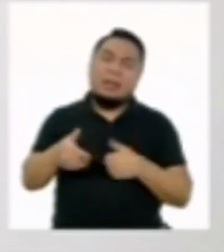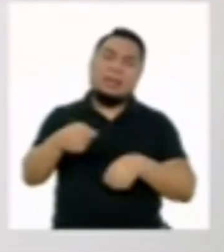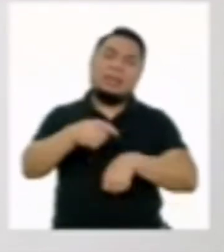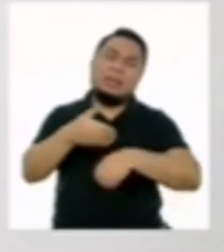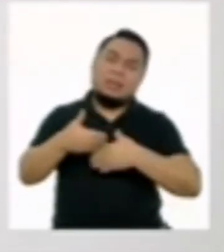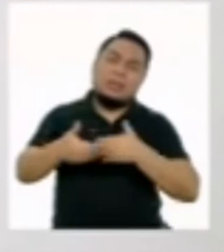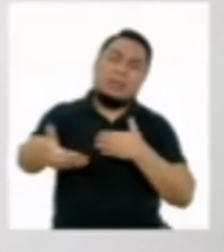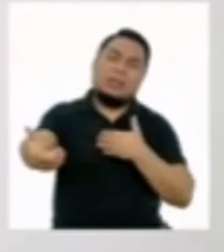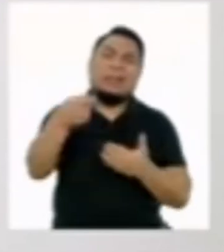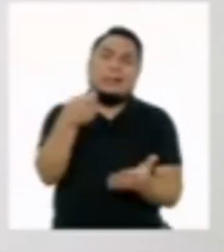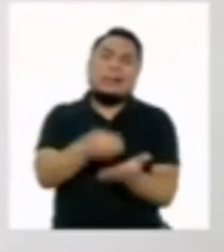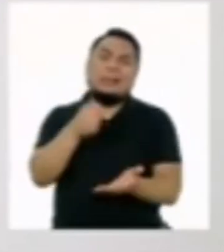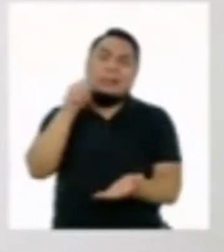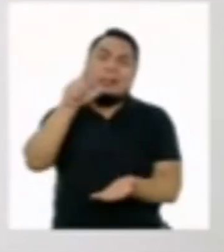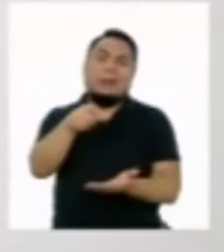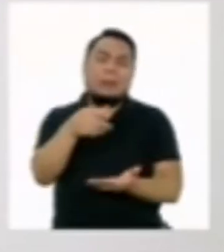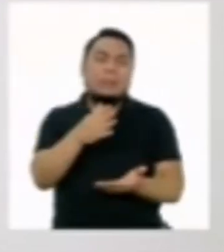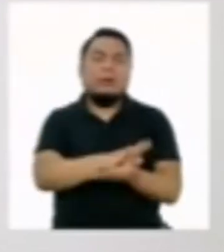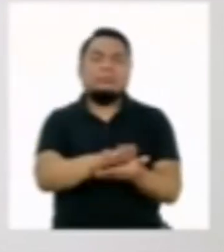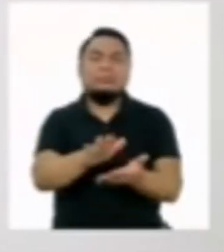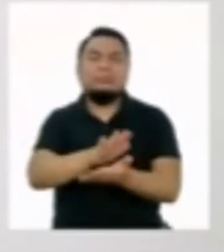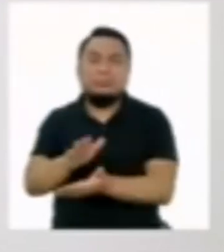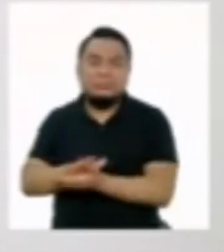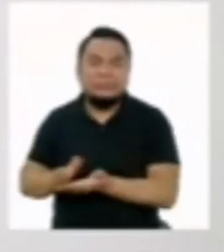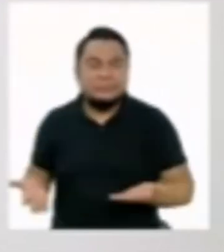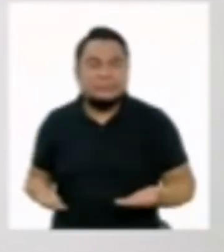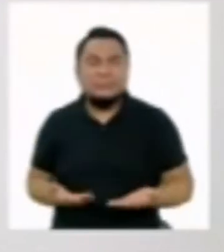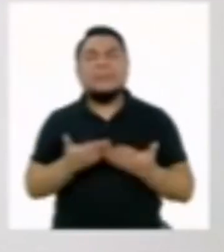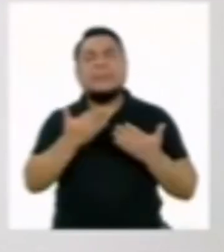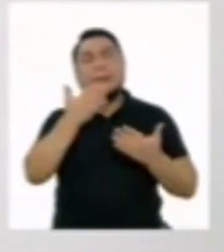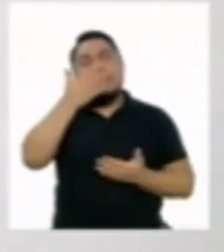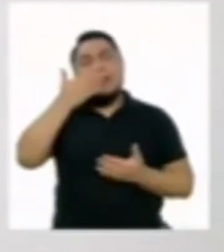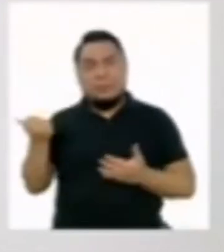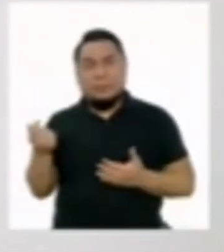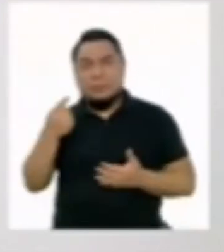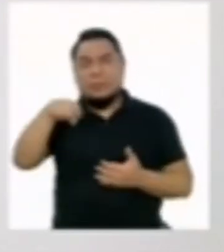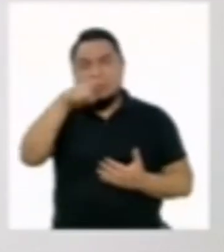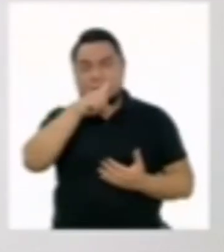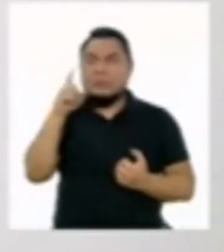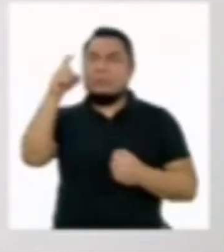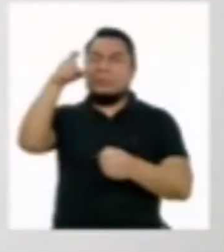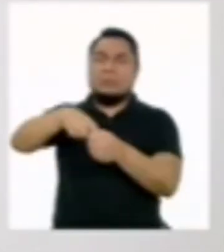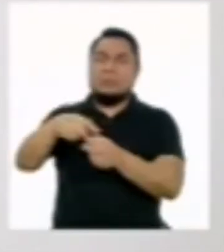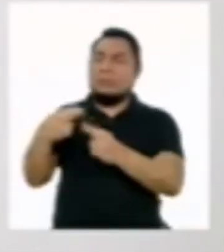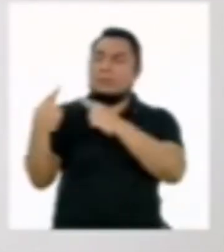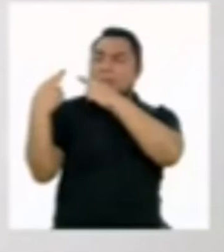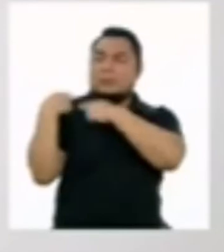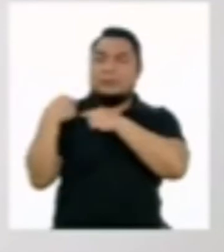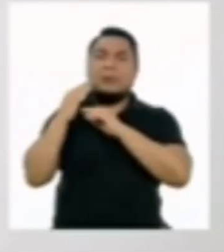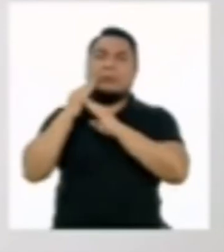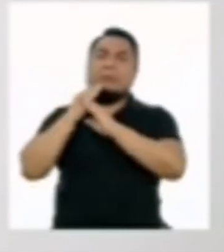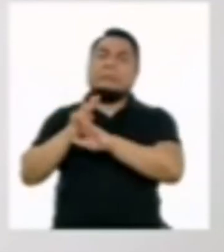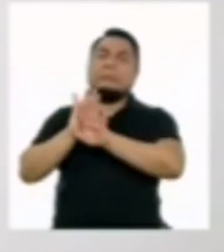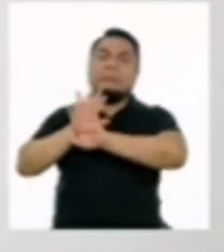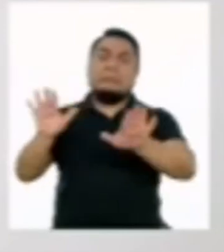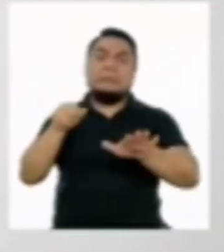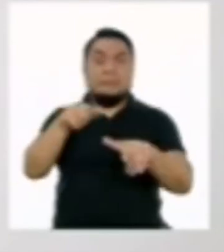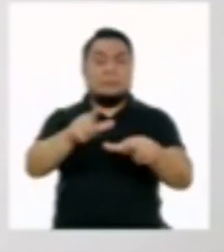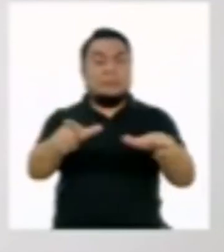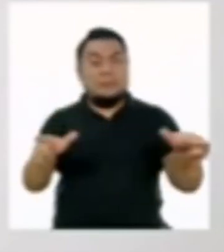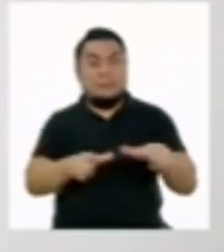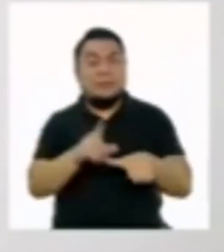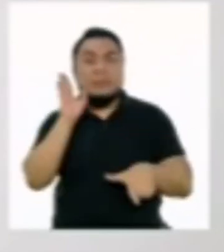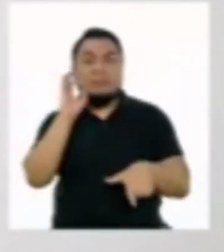y muy costosos. Por lo cual, lo mejor es involucrarnos en la misión de evitar que estos